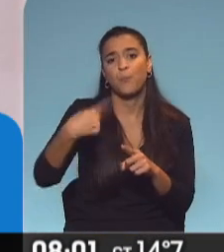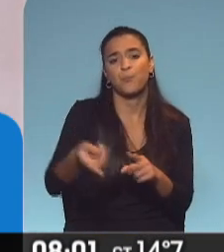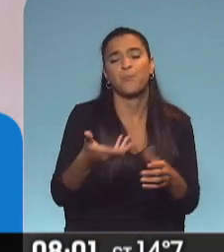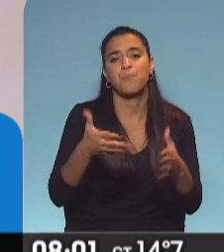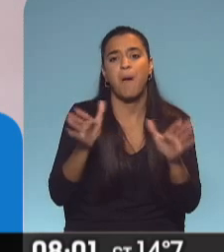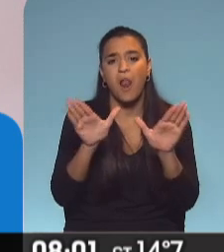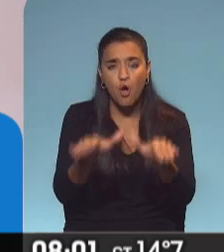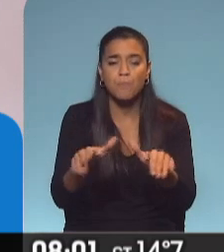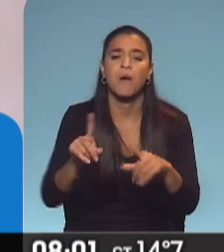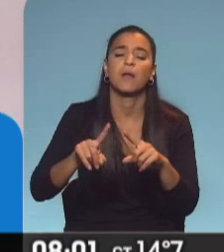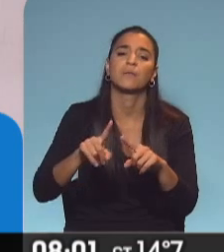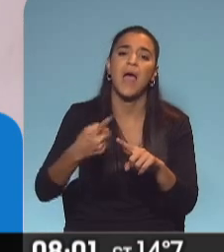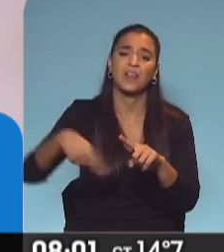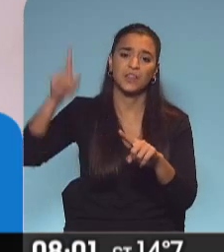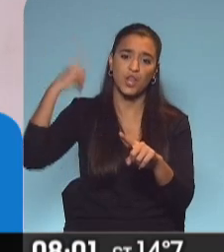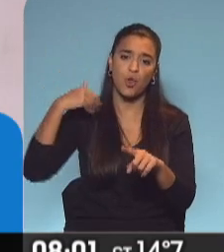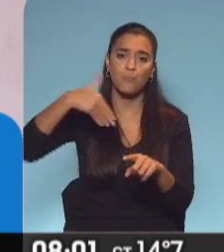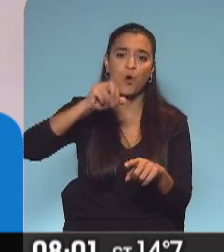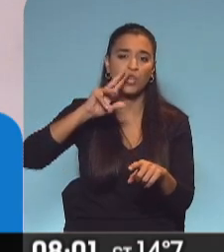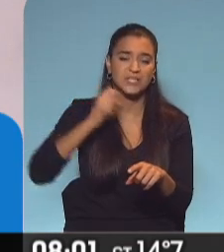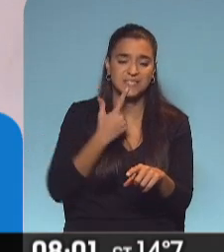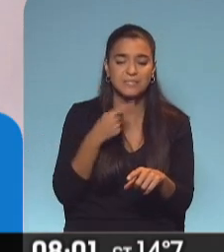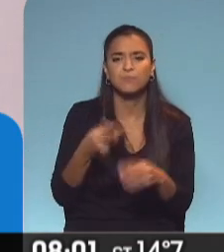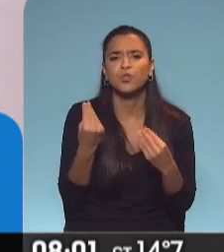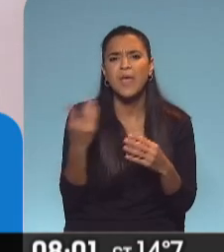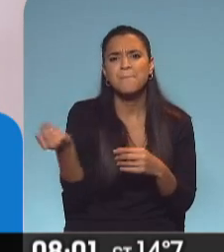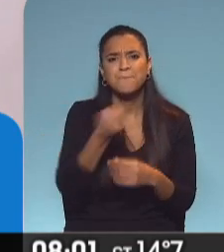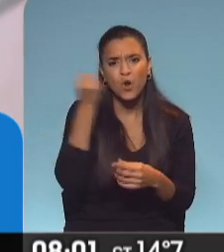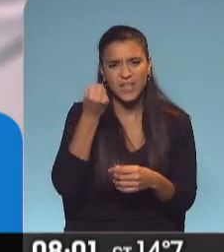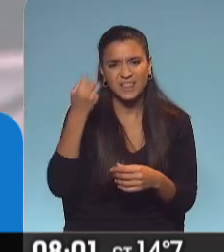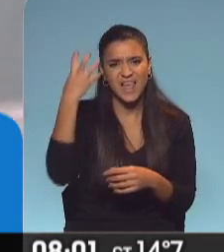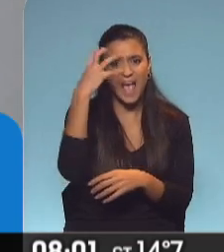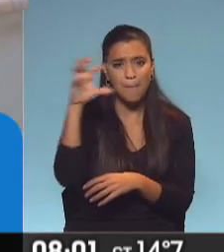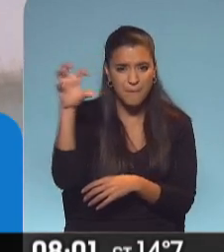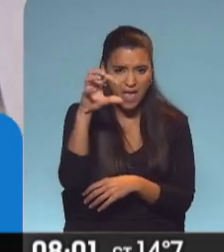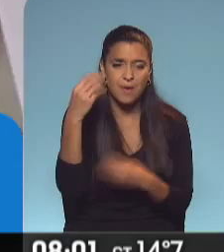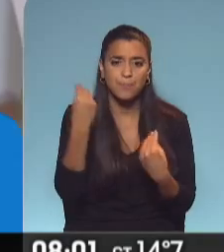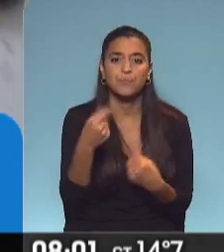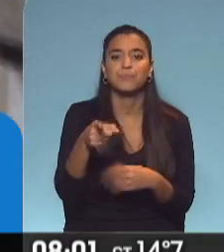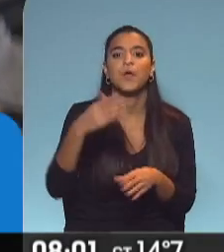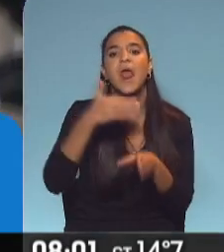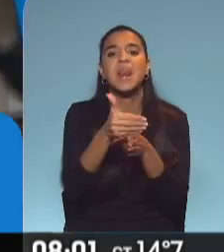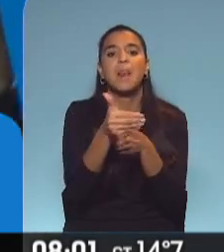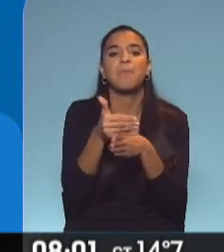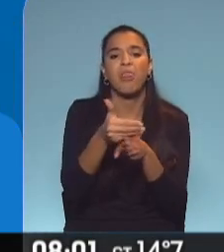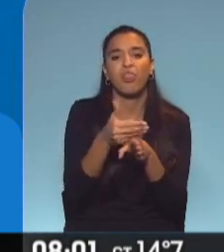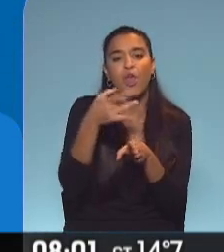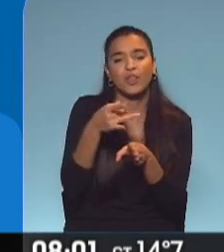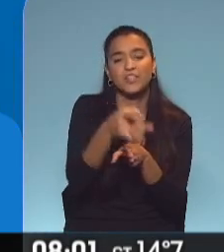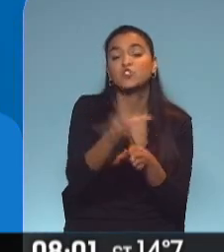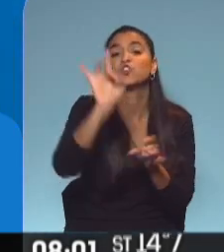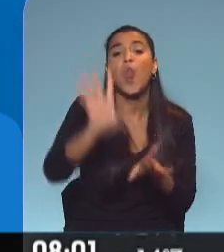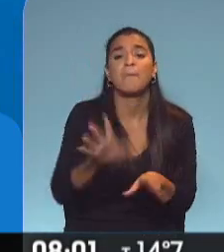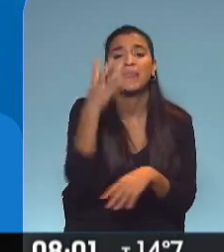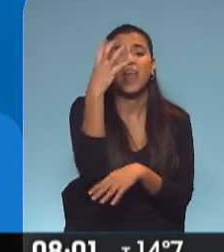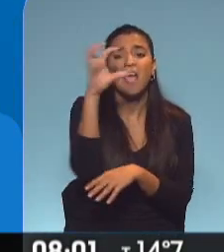la anterior William Morris. ¿Por qué es importante esta cámara? Porque es la primera que está en estaciones intermedias. Hasta el momento solamente